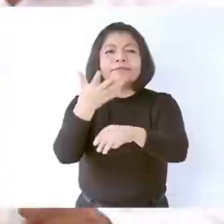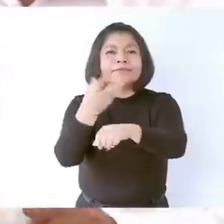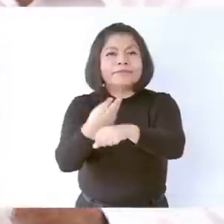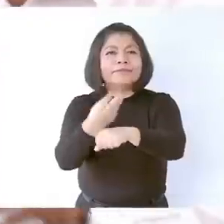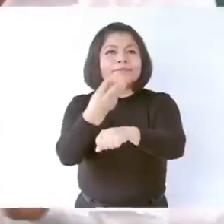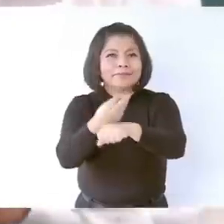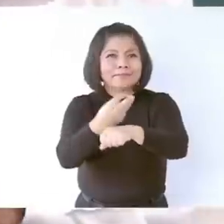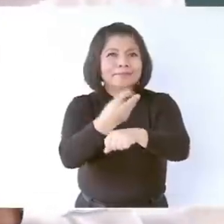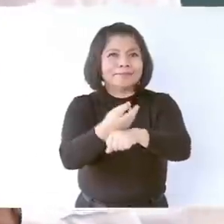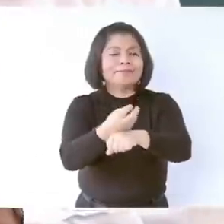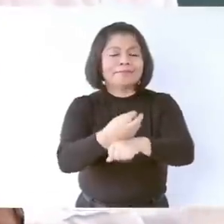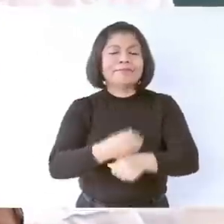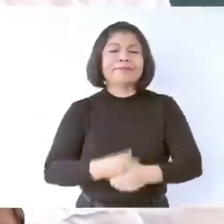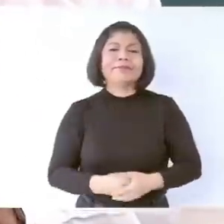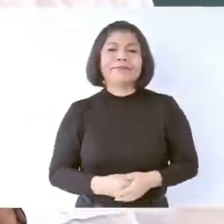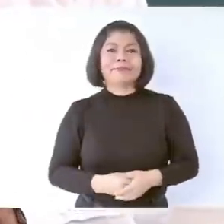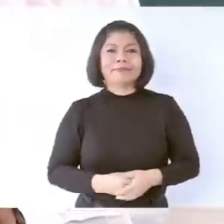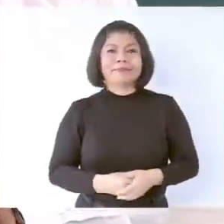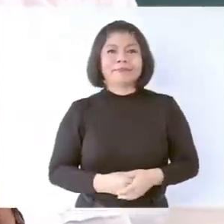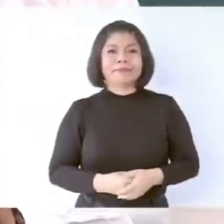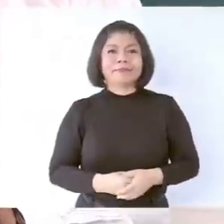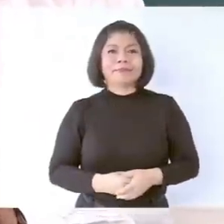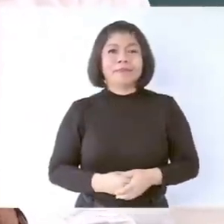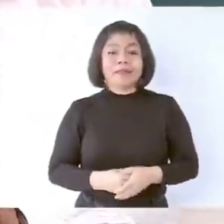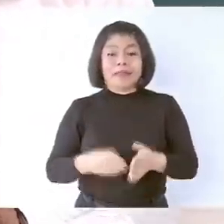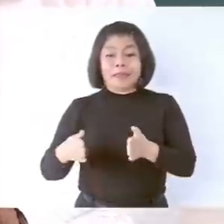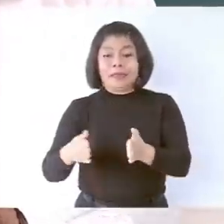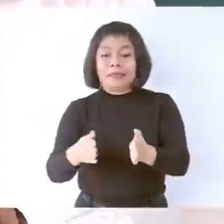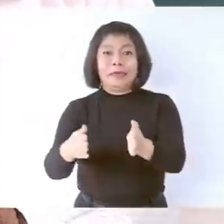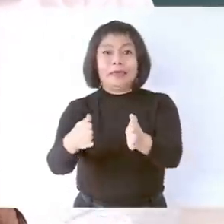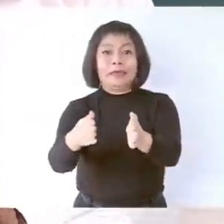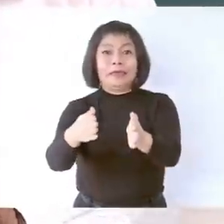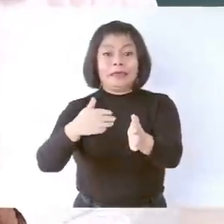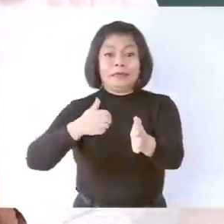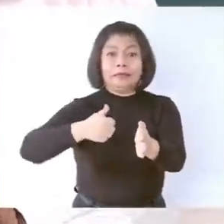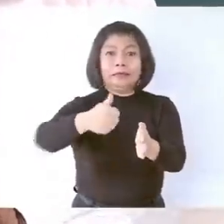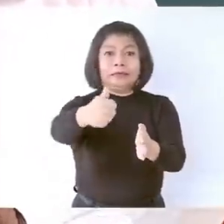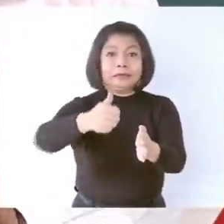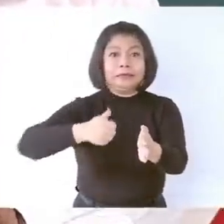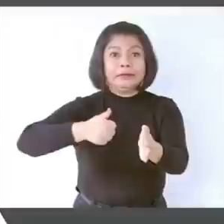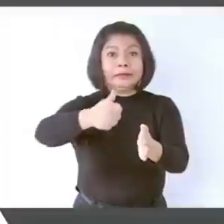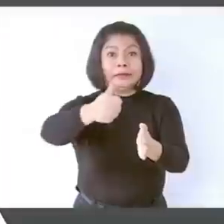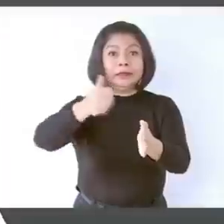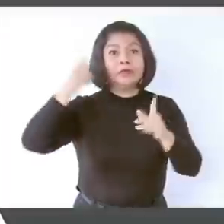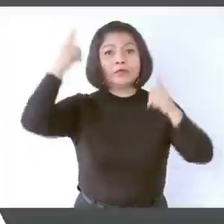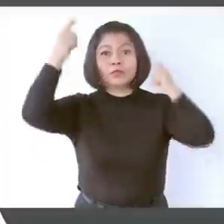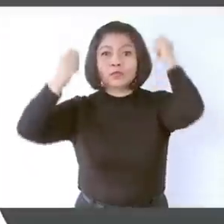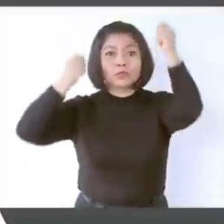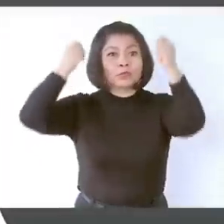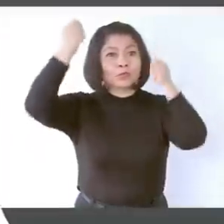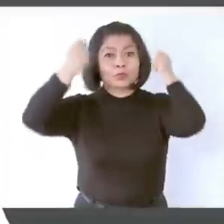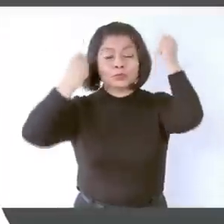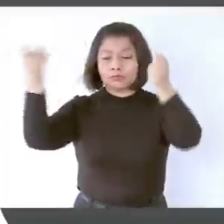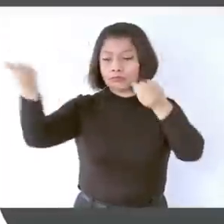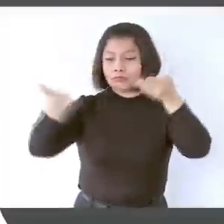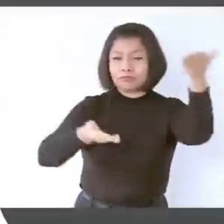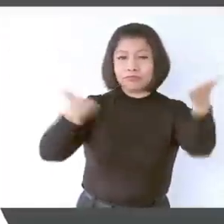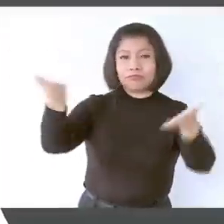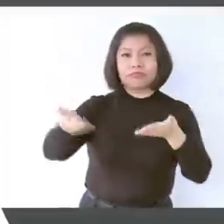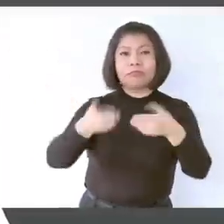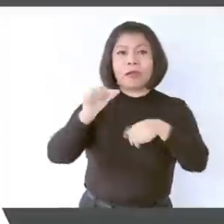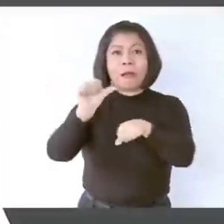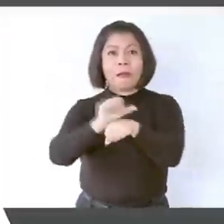de más auge turístico, donde hay más tráfico